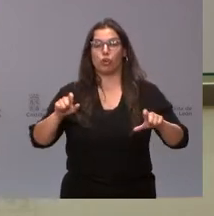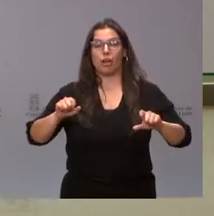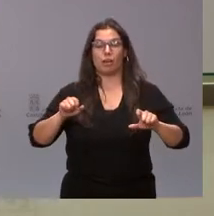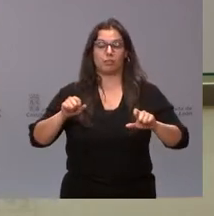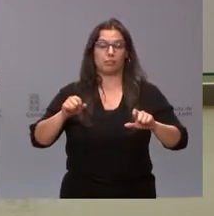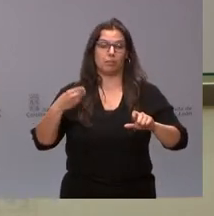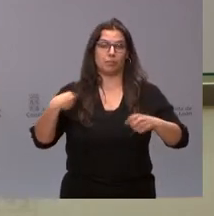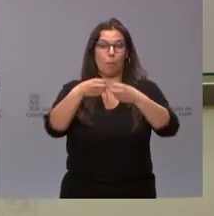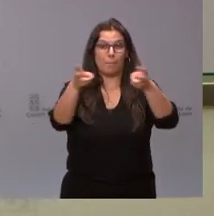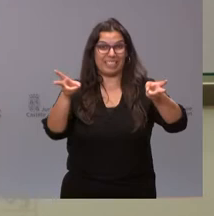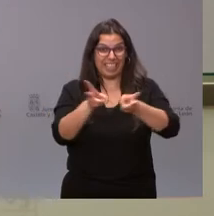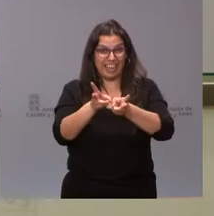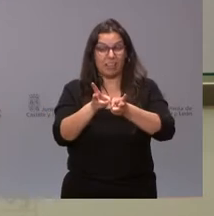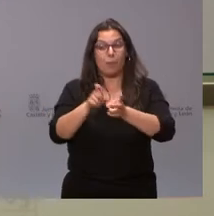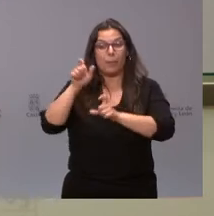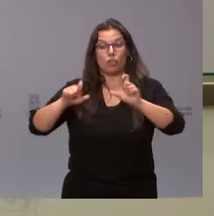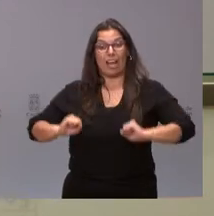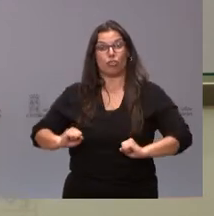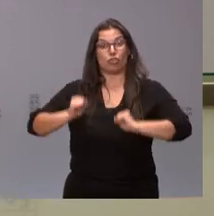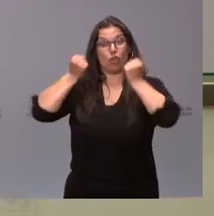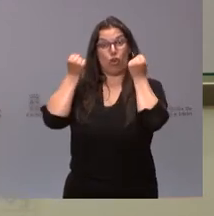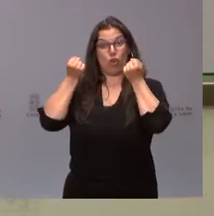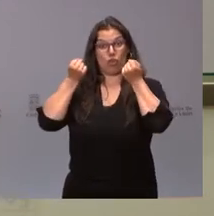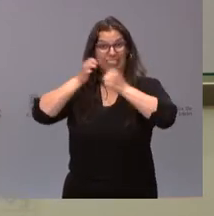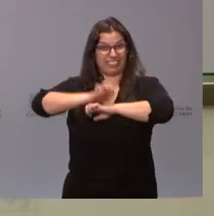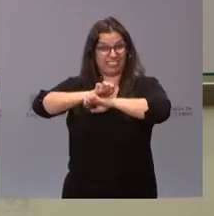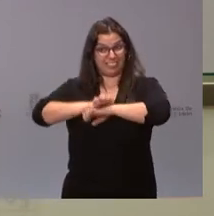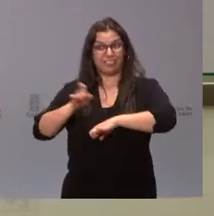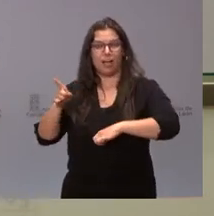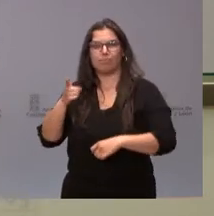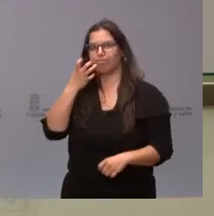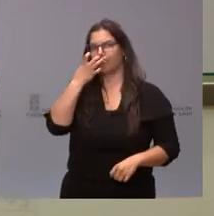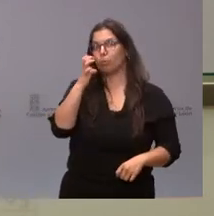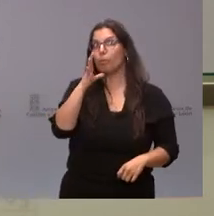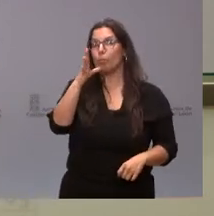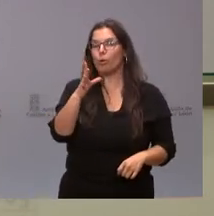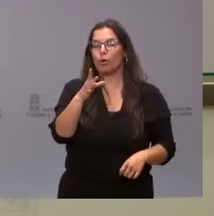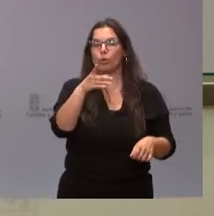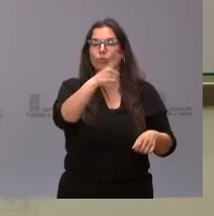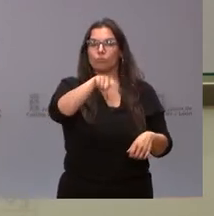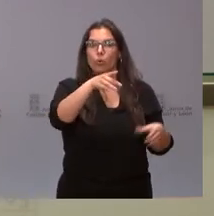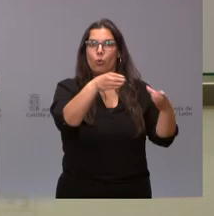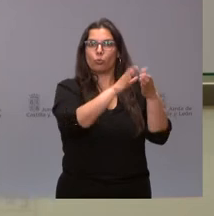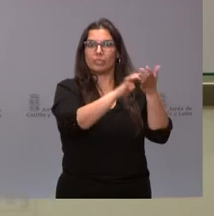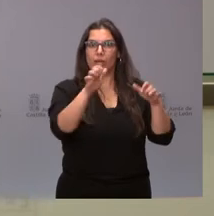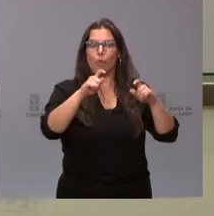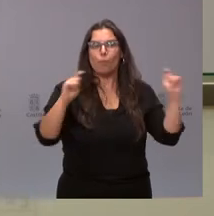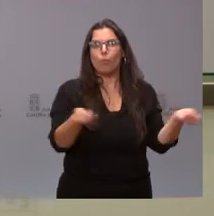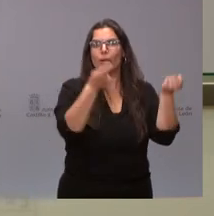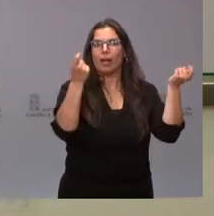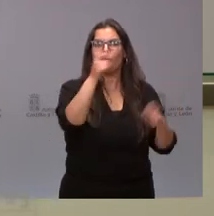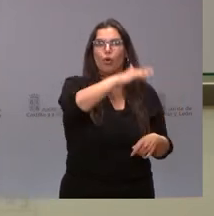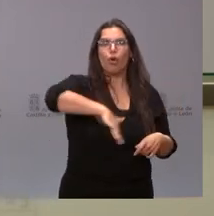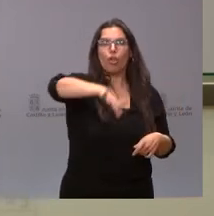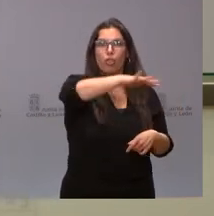socorristas de las piscinas, de que la Junta haya publicado las zonas de baño aptas, pero no